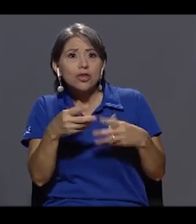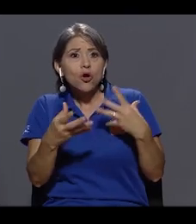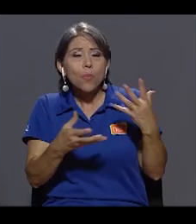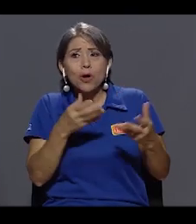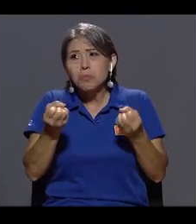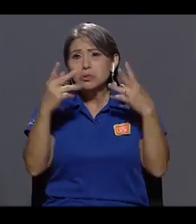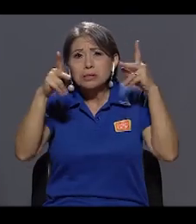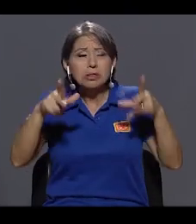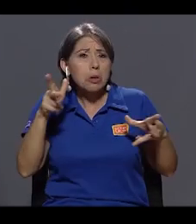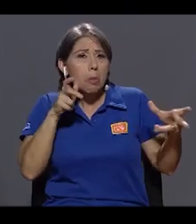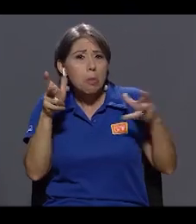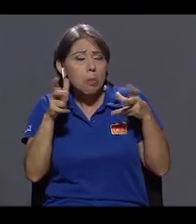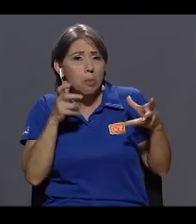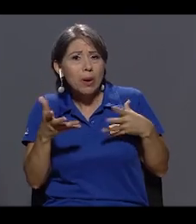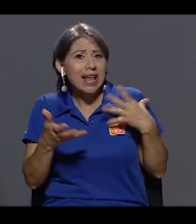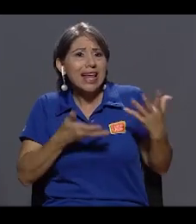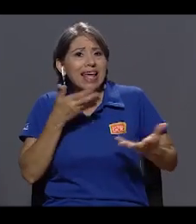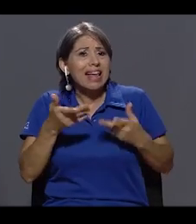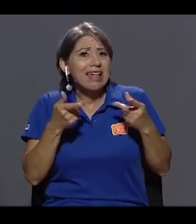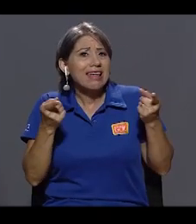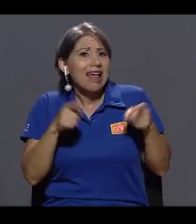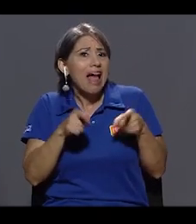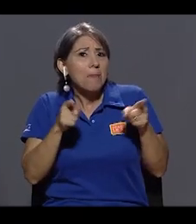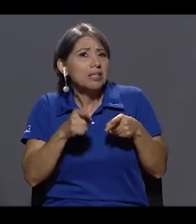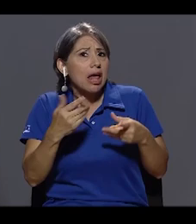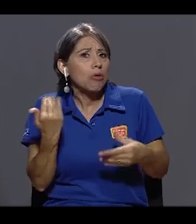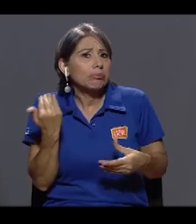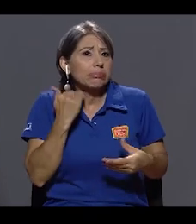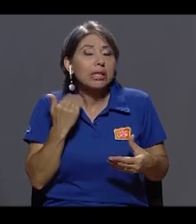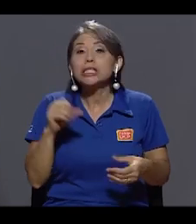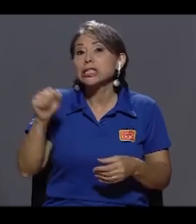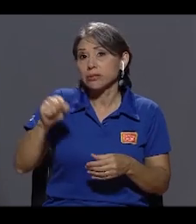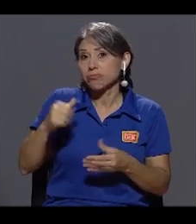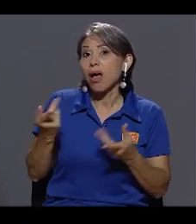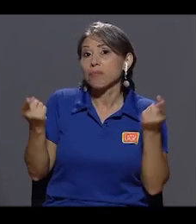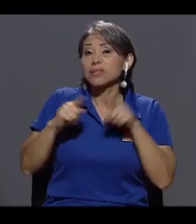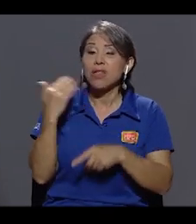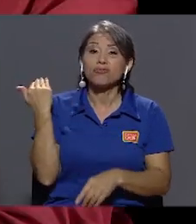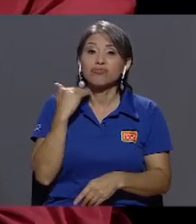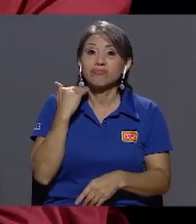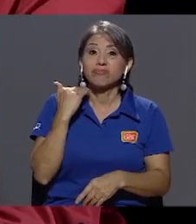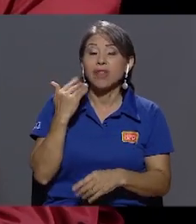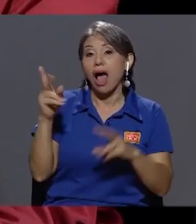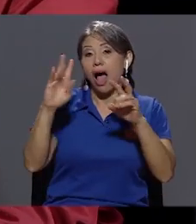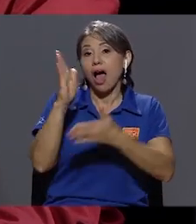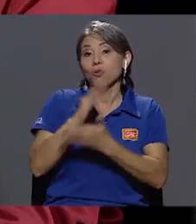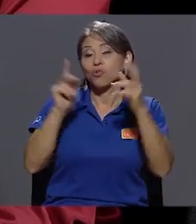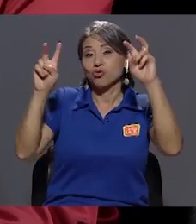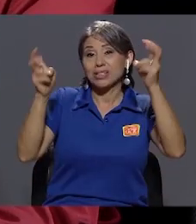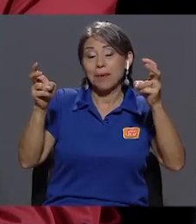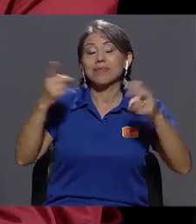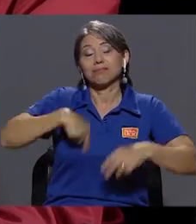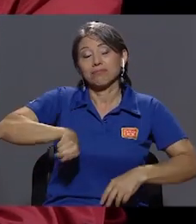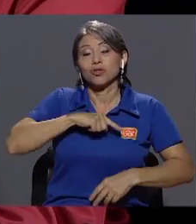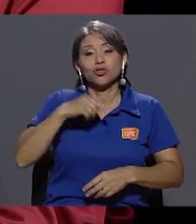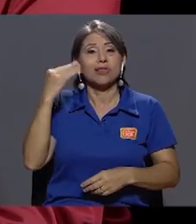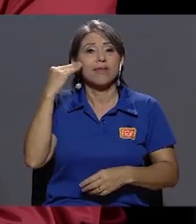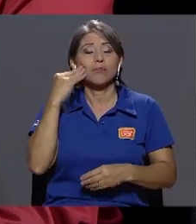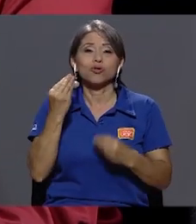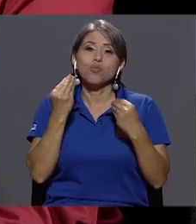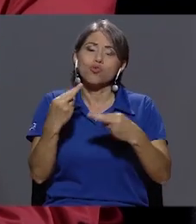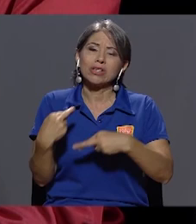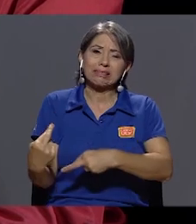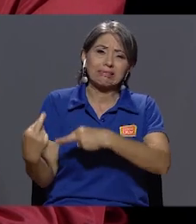a algún juego? ¿Ha sentido que le pase? Ah, sí. Nos ha pasado muchos chascos a nivel de algunos temas muy polémicos, donde sabemos que tenemos una gran